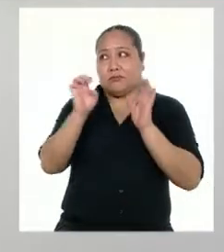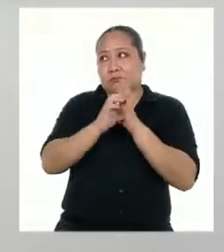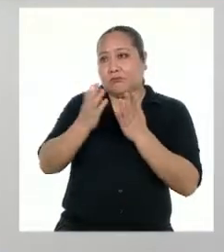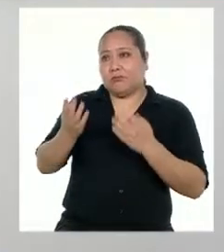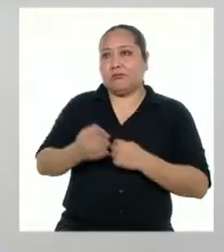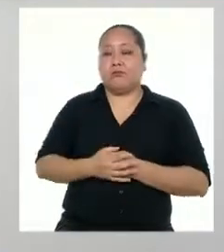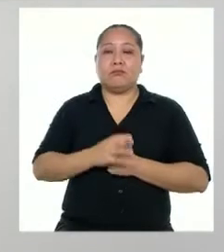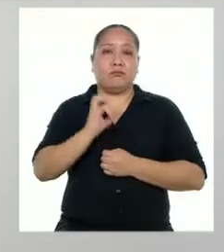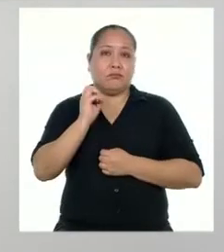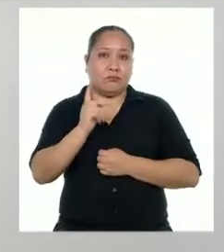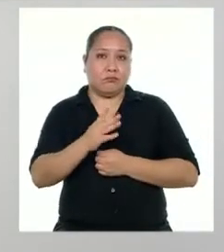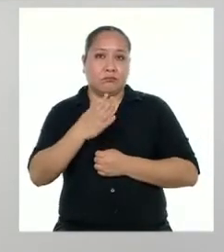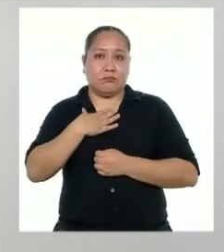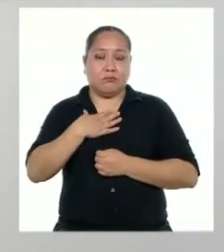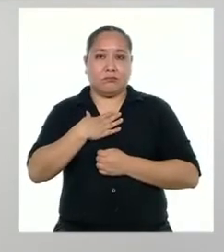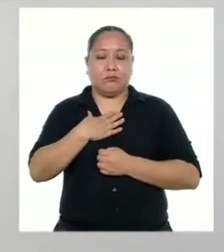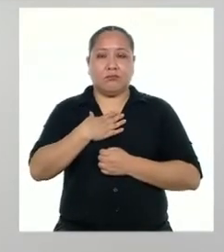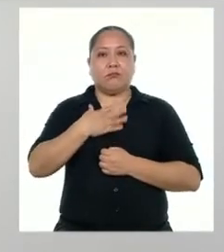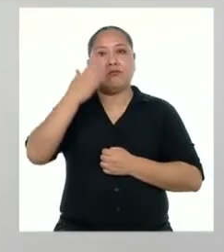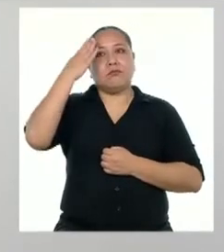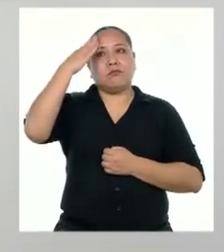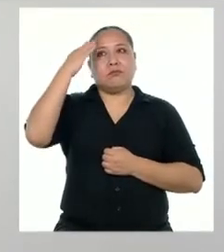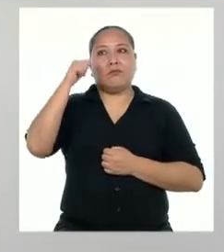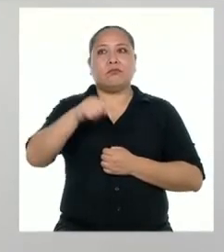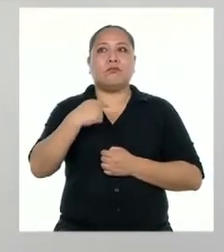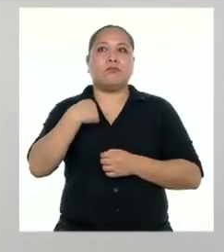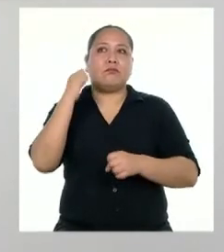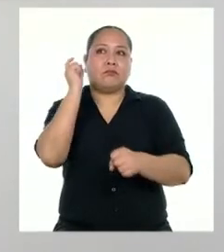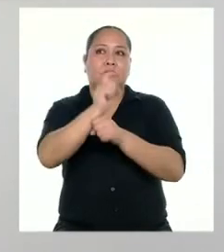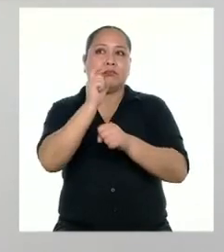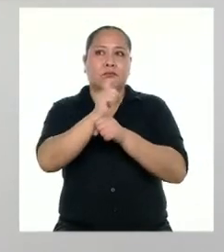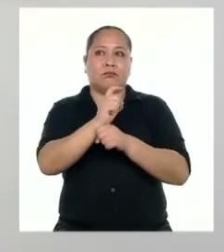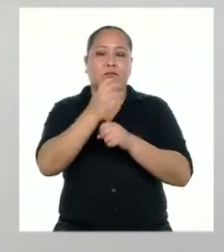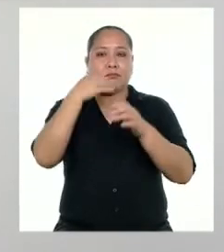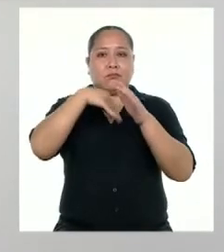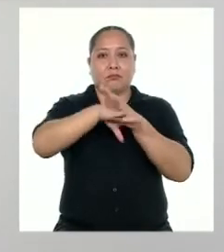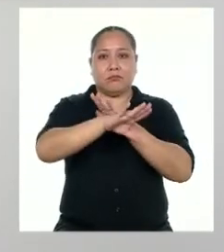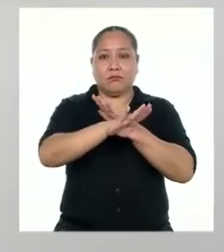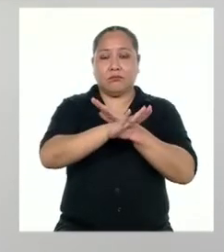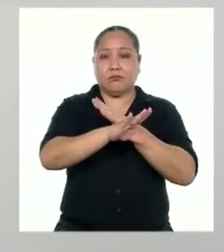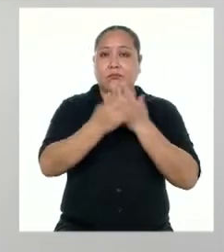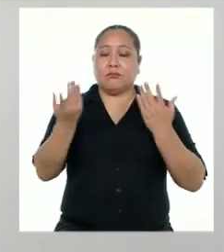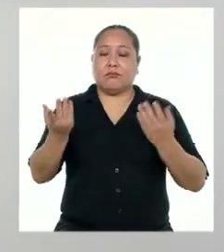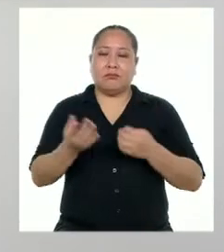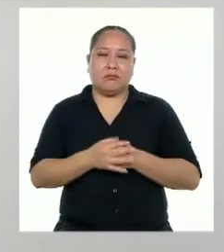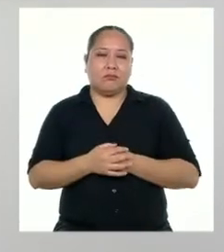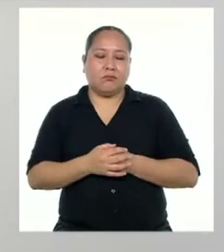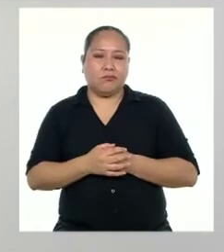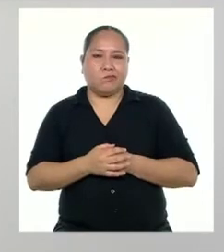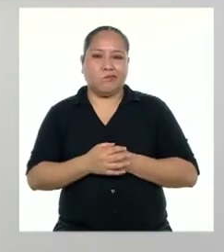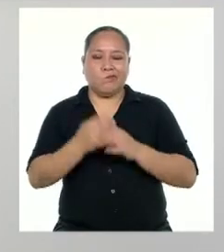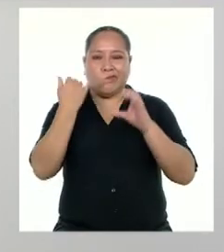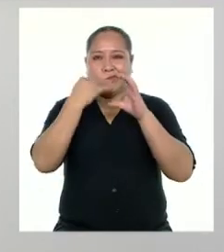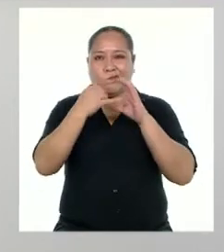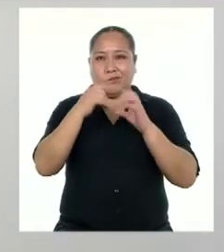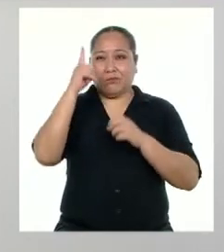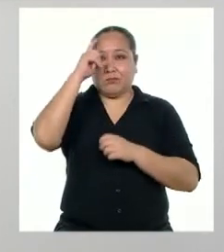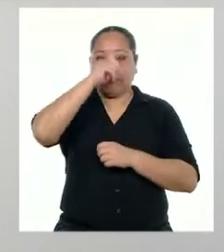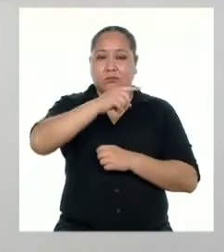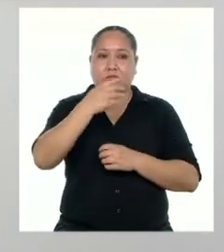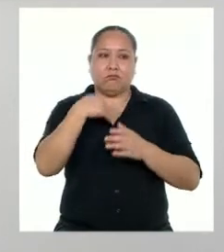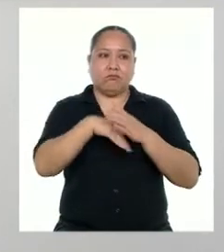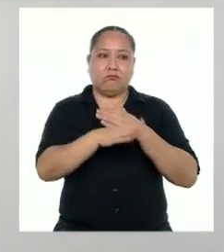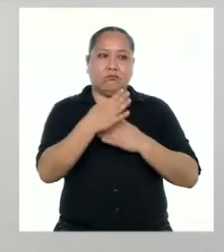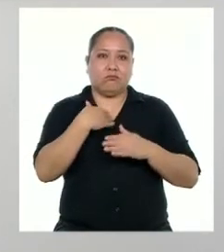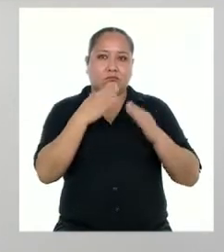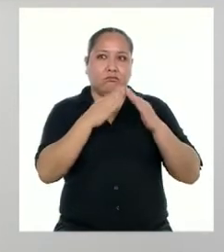Bueno, cuando me enteré de que ahora iba a enseñar virtualmente, fue muy difícil. Encima, dentro de mi